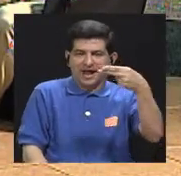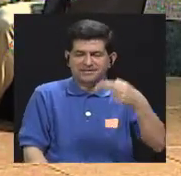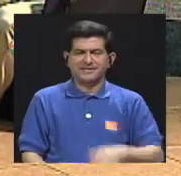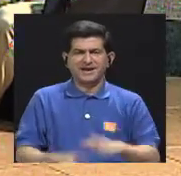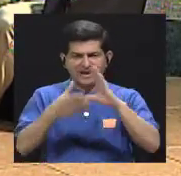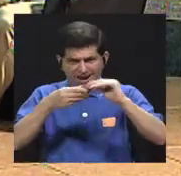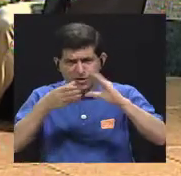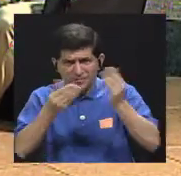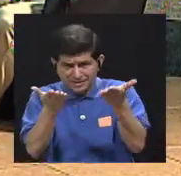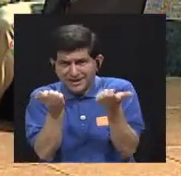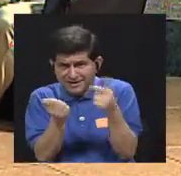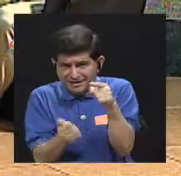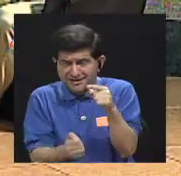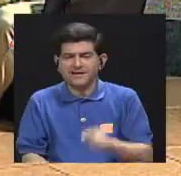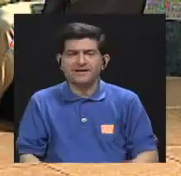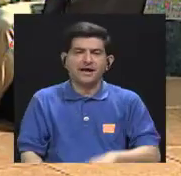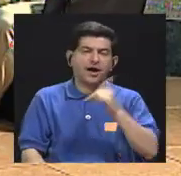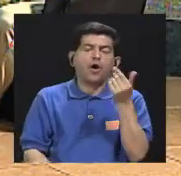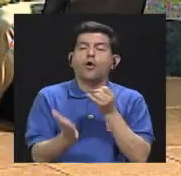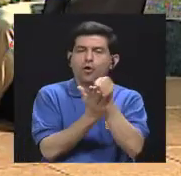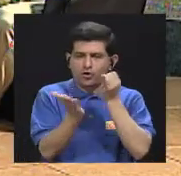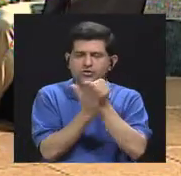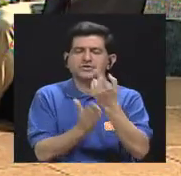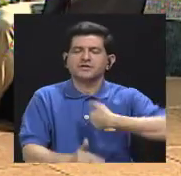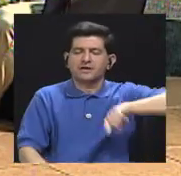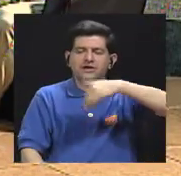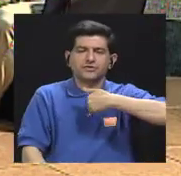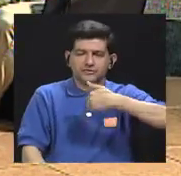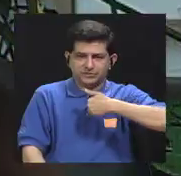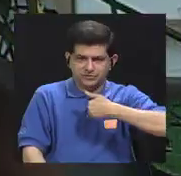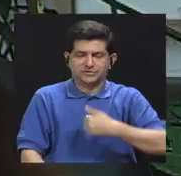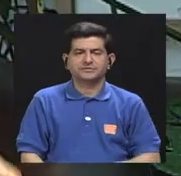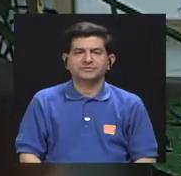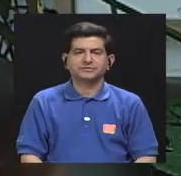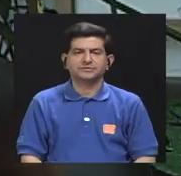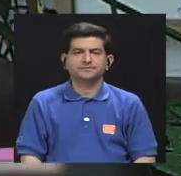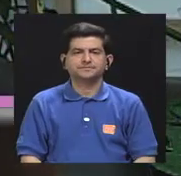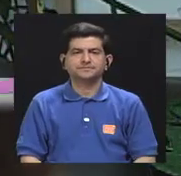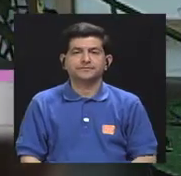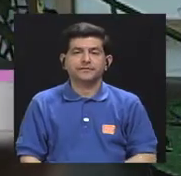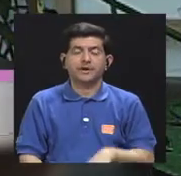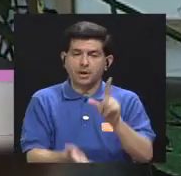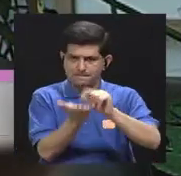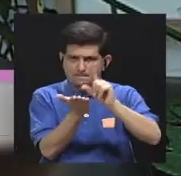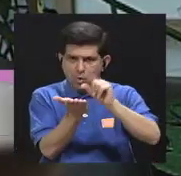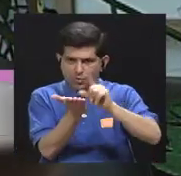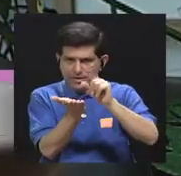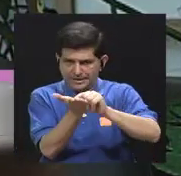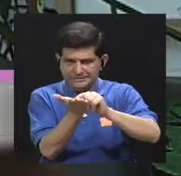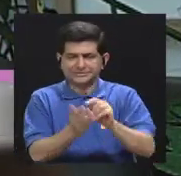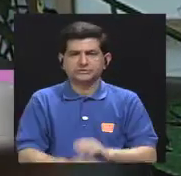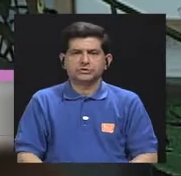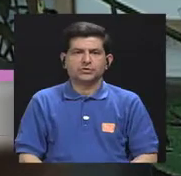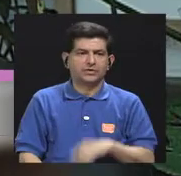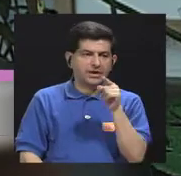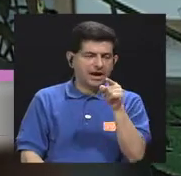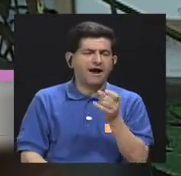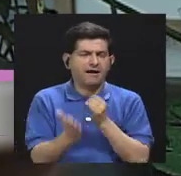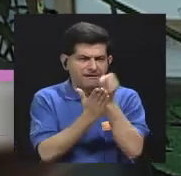comentario otra de las investigaciones que tenemos es una publicación donde